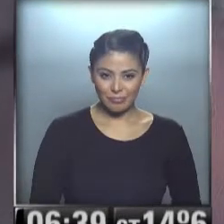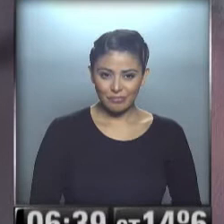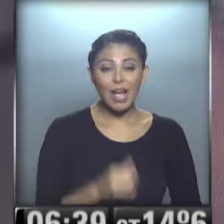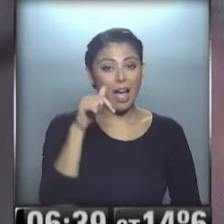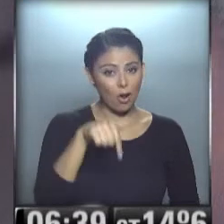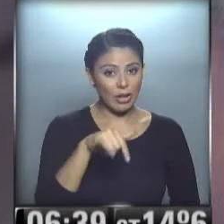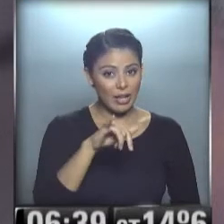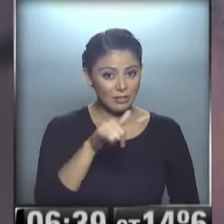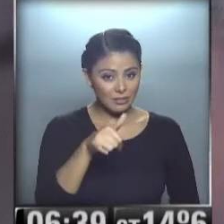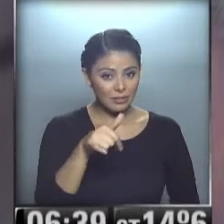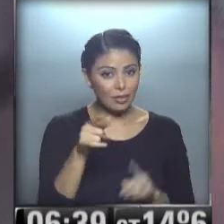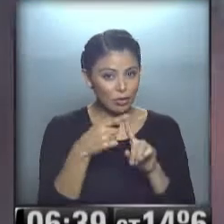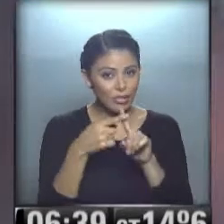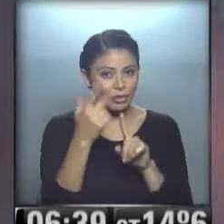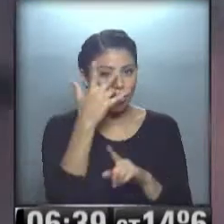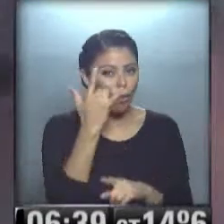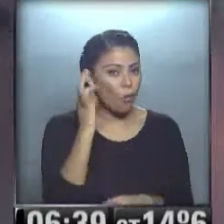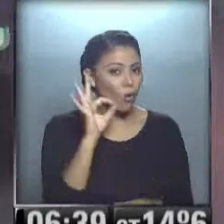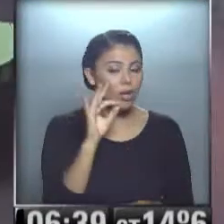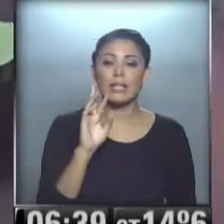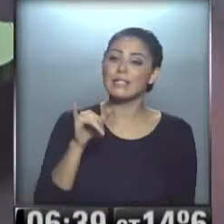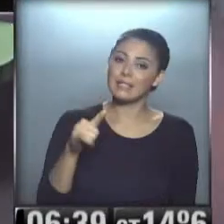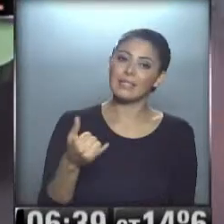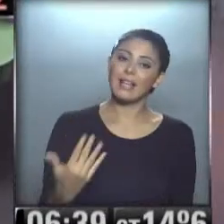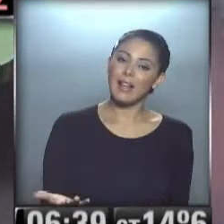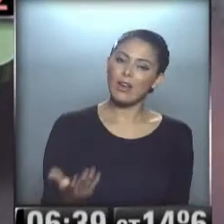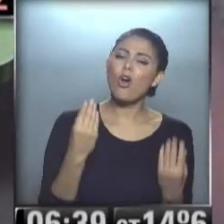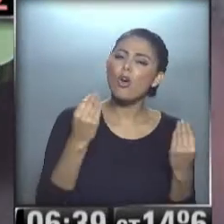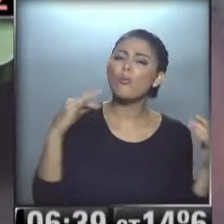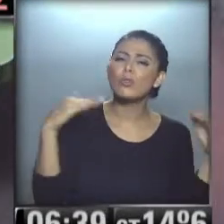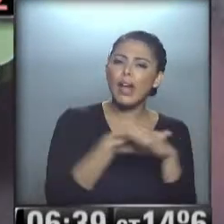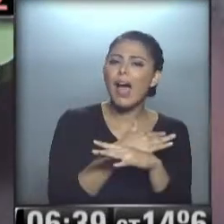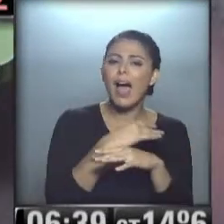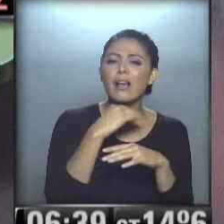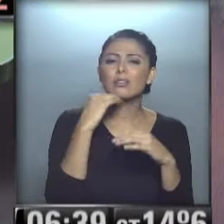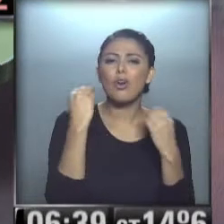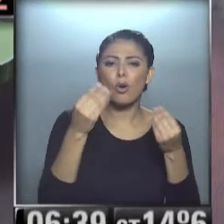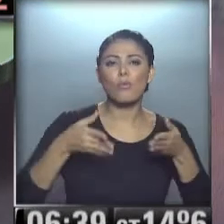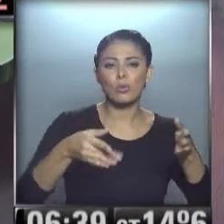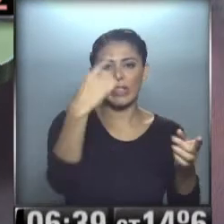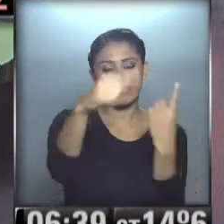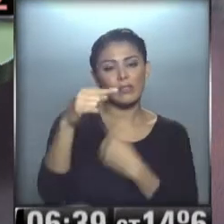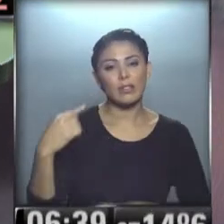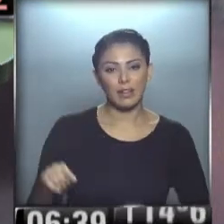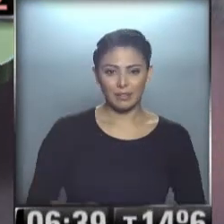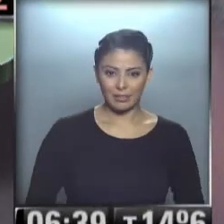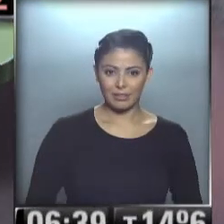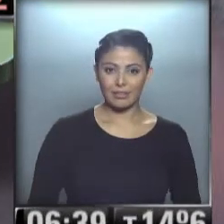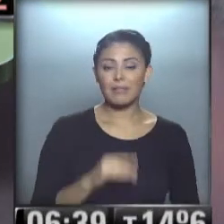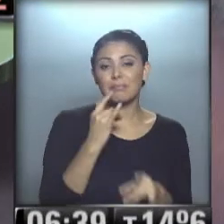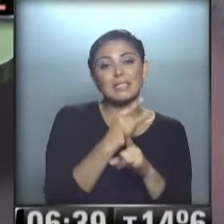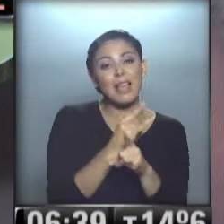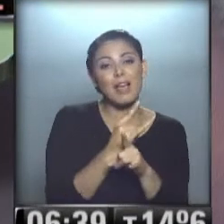Nos vamos... ...con Hugo... ...Cari... Sí, claro... ...¿cómo estará el tránsito... ...y el estado de las rutas nacionales... ...y provinciales... ...como